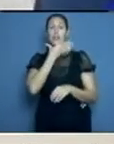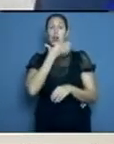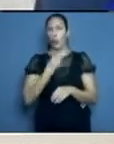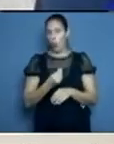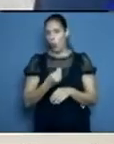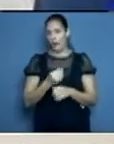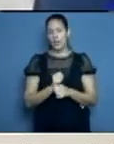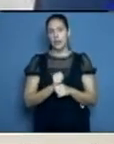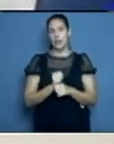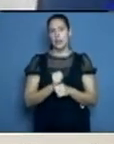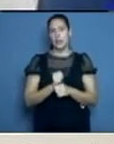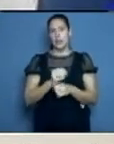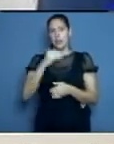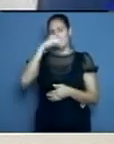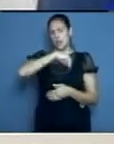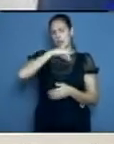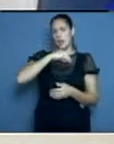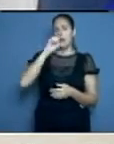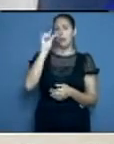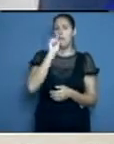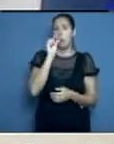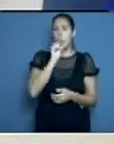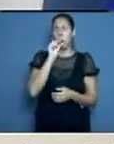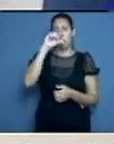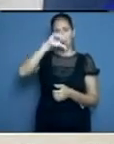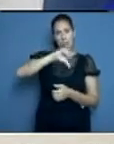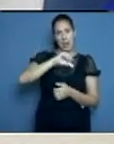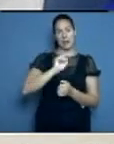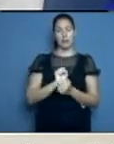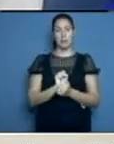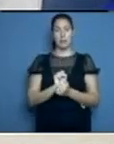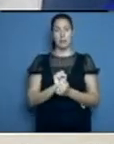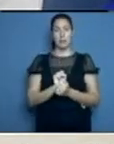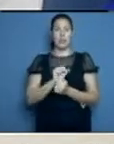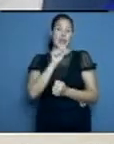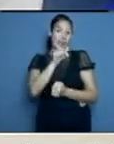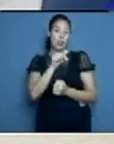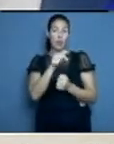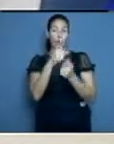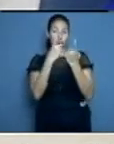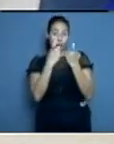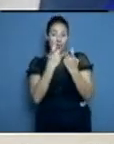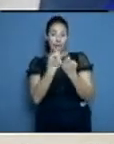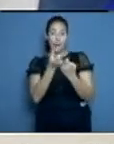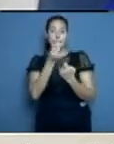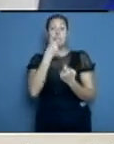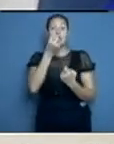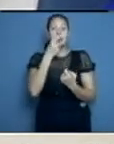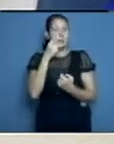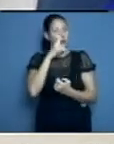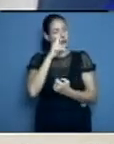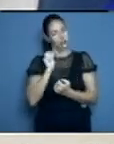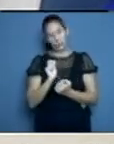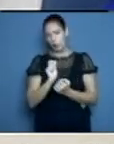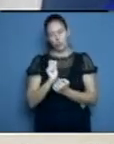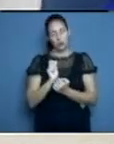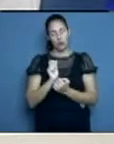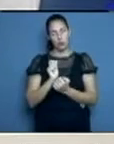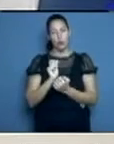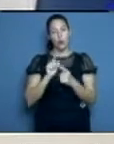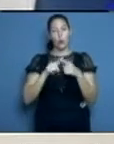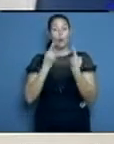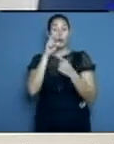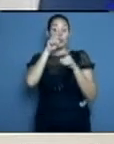poca sintomatología que no necesitan ningún medicamento. una enfermedad viral que sí